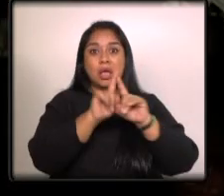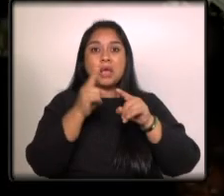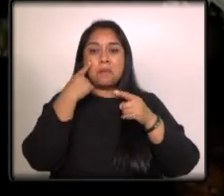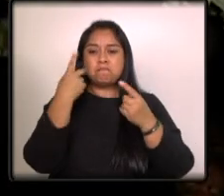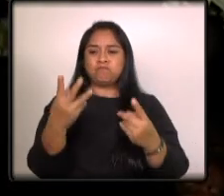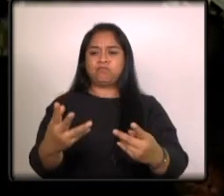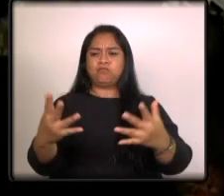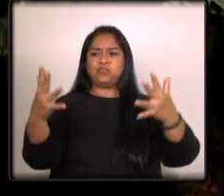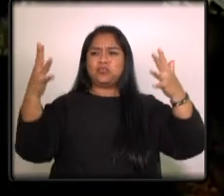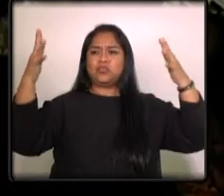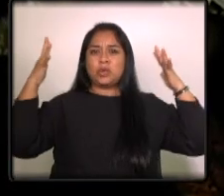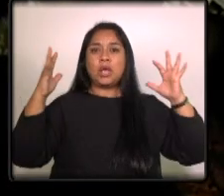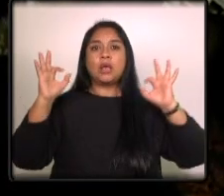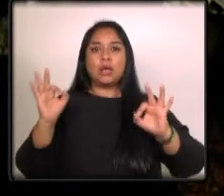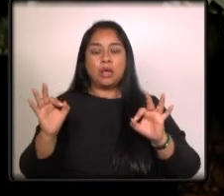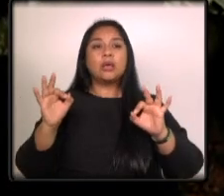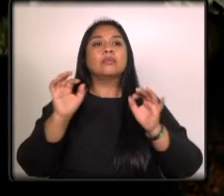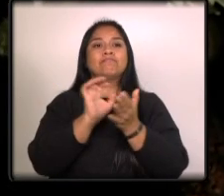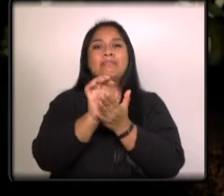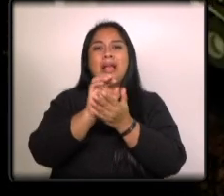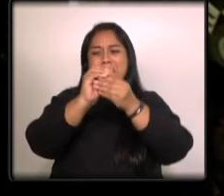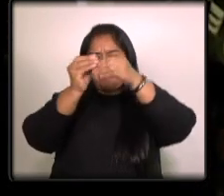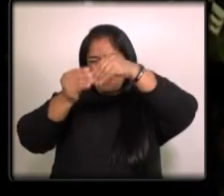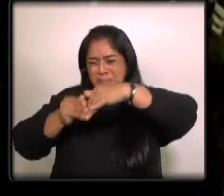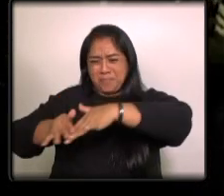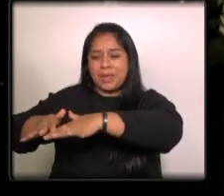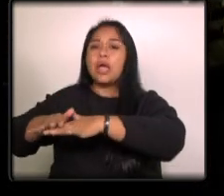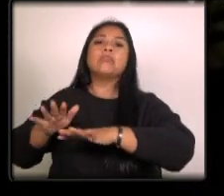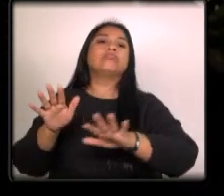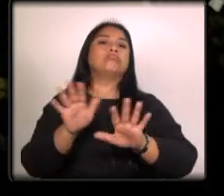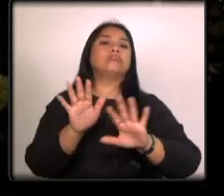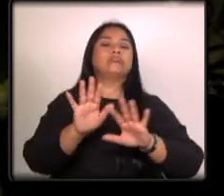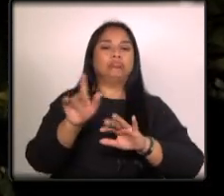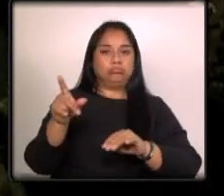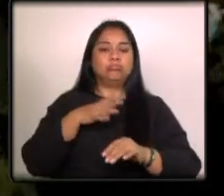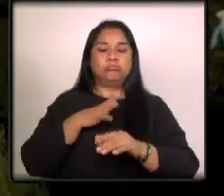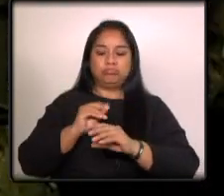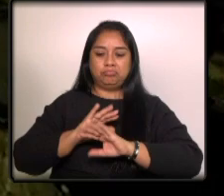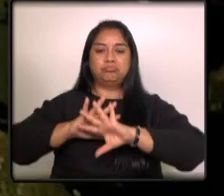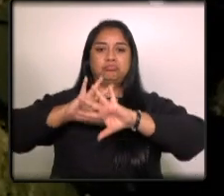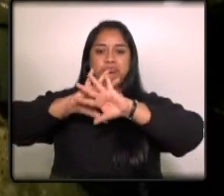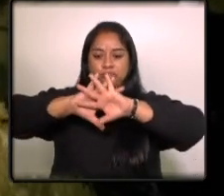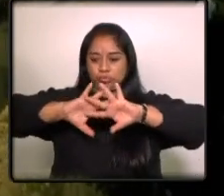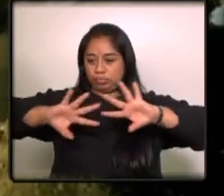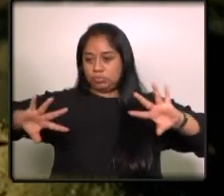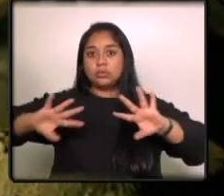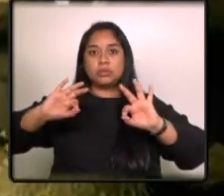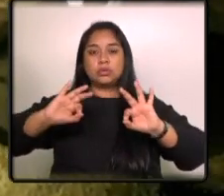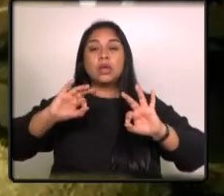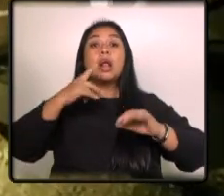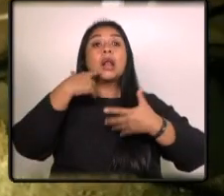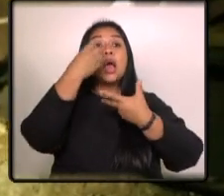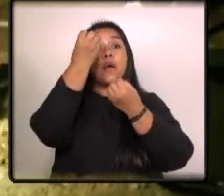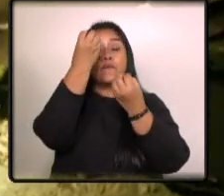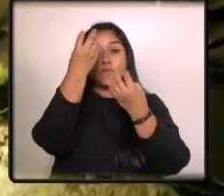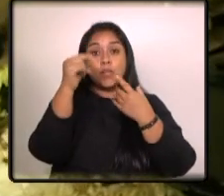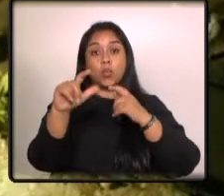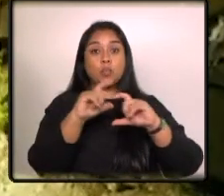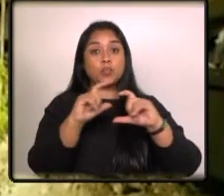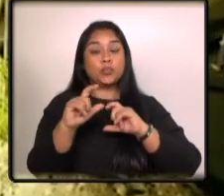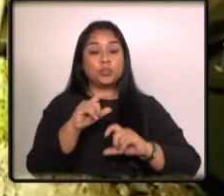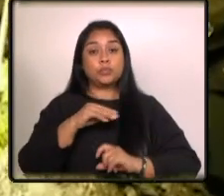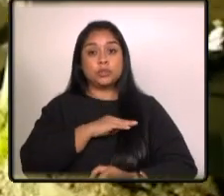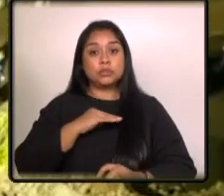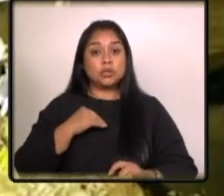geotextil y así evitar la pérdida de material fino mediante un comunicado el ministerio de comunicaciones